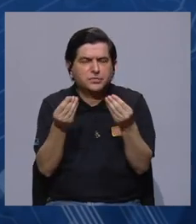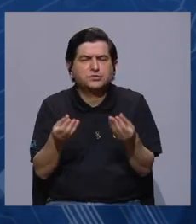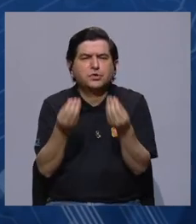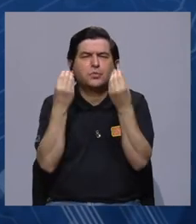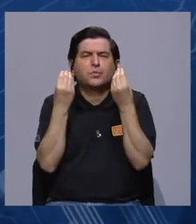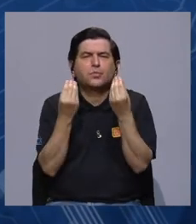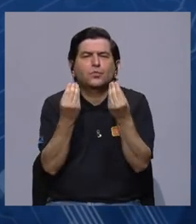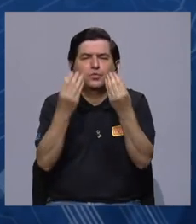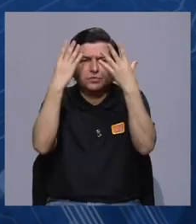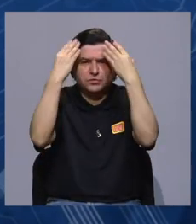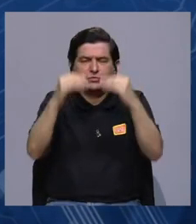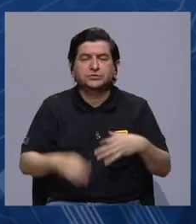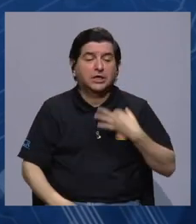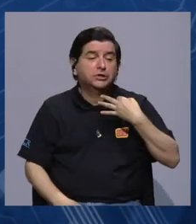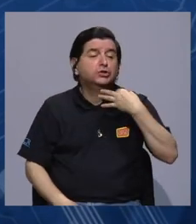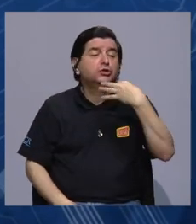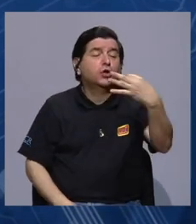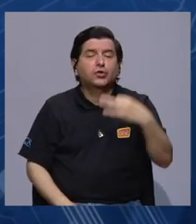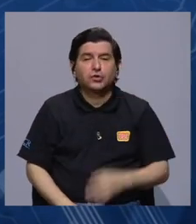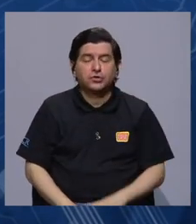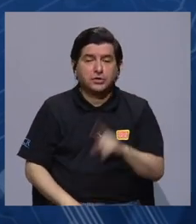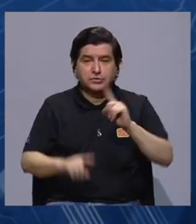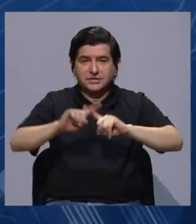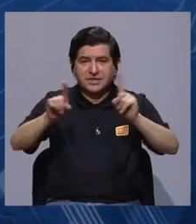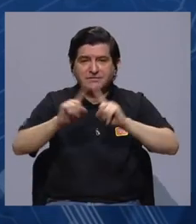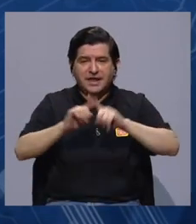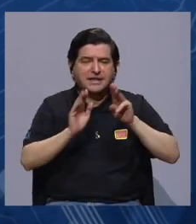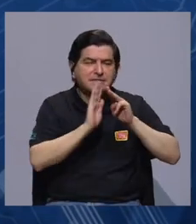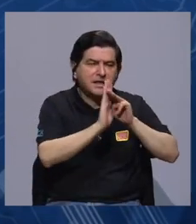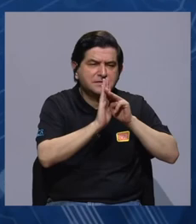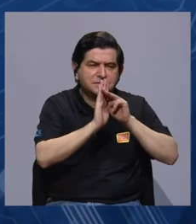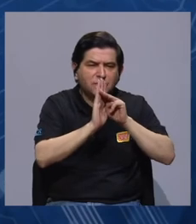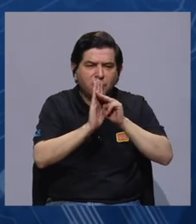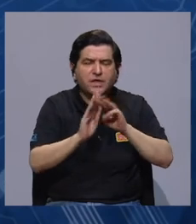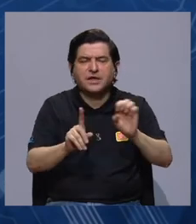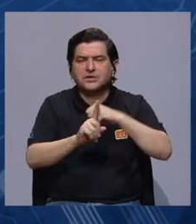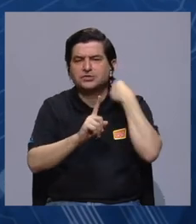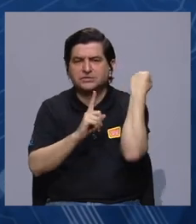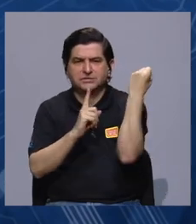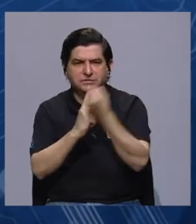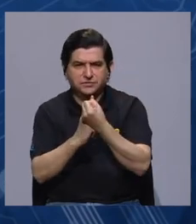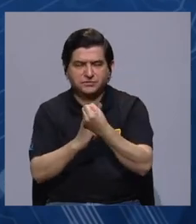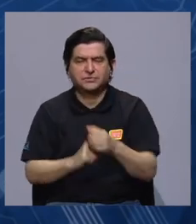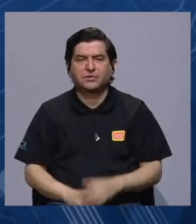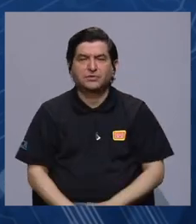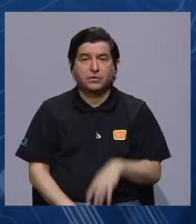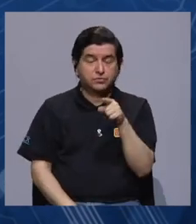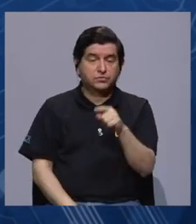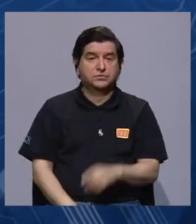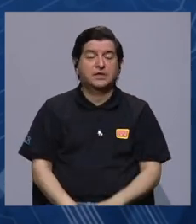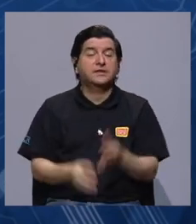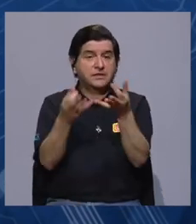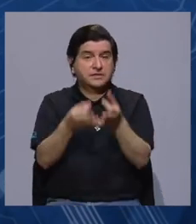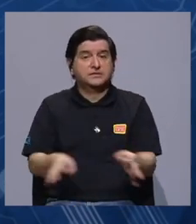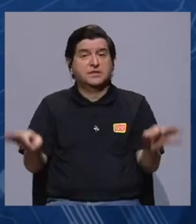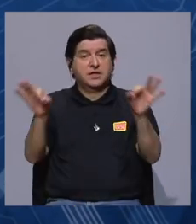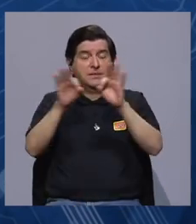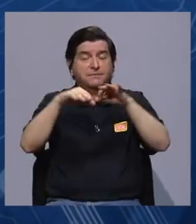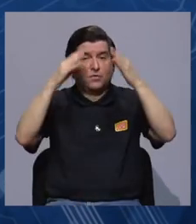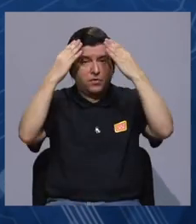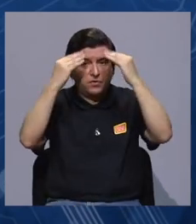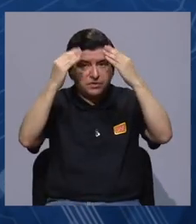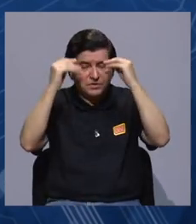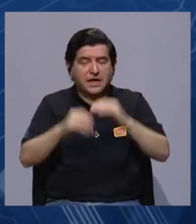han generado muchísimos datos, todos los días están corriendo diferentes modelos, diferentes escenarios, ustedes son una fuente